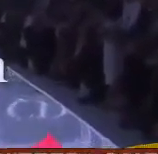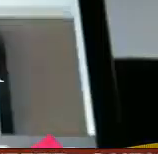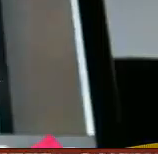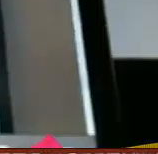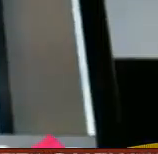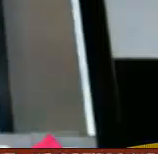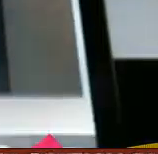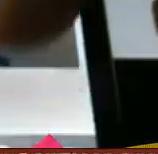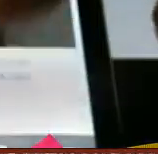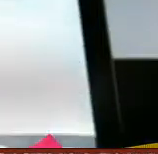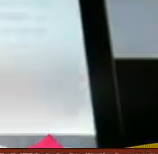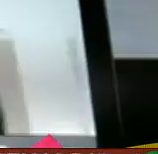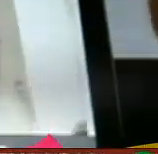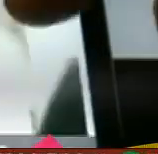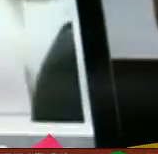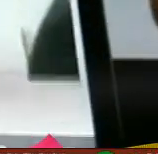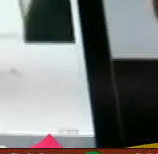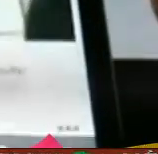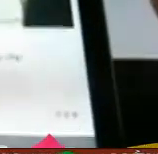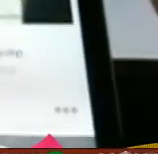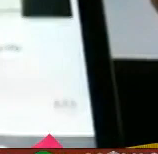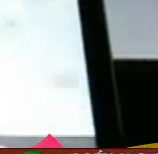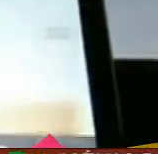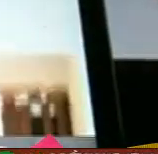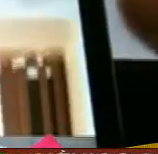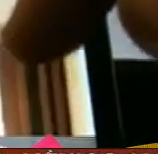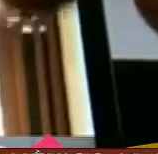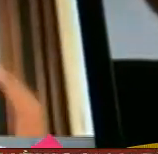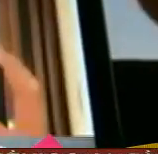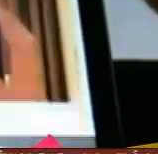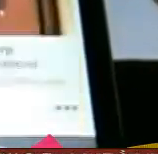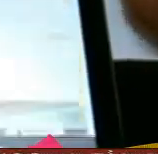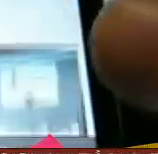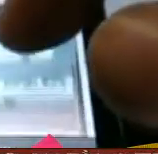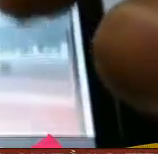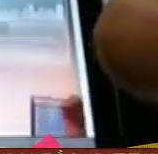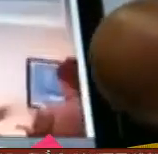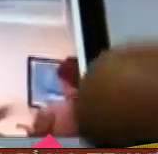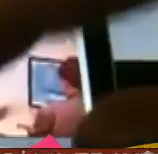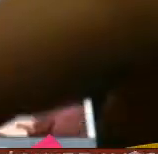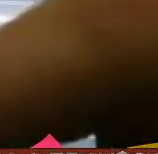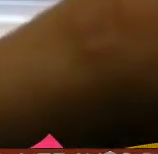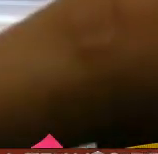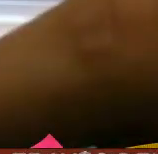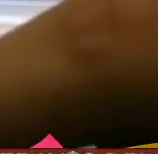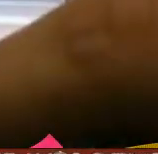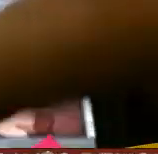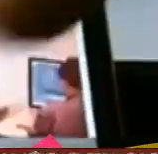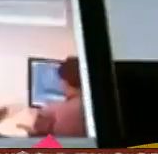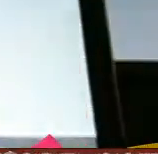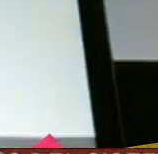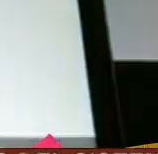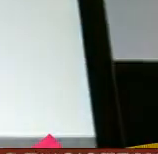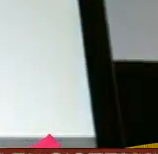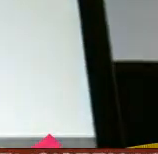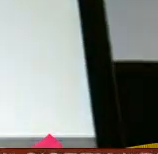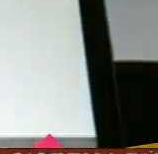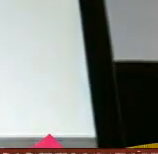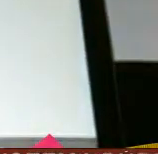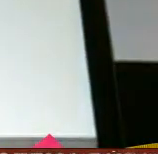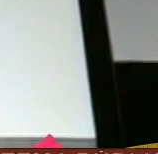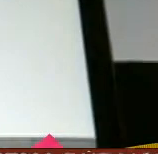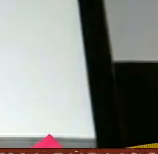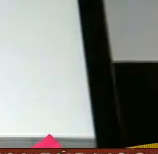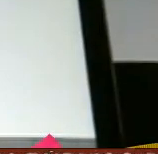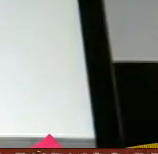universo fashion es Instagram esta red social que está llena de mujeres jóvenes que usan esta plataforma para expresar su pasión por la moda y lo